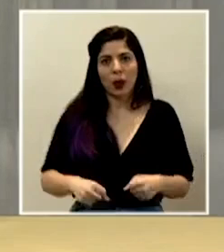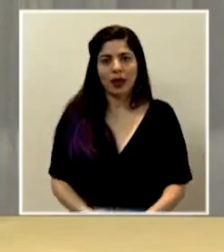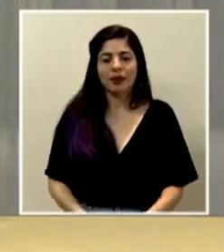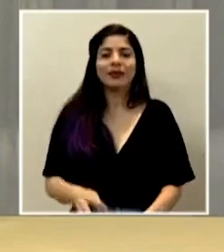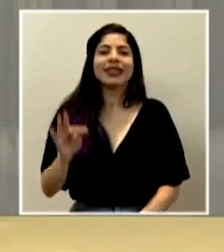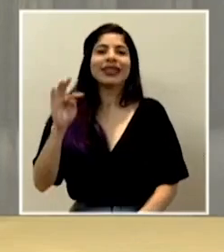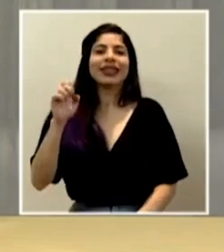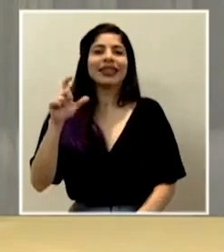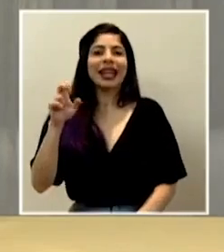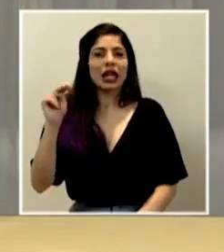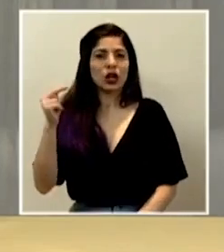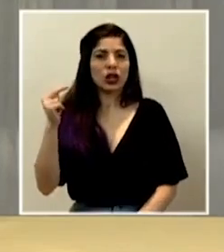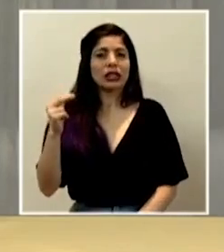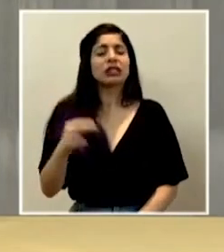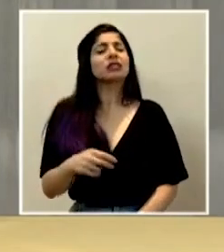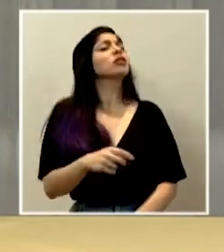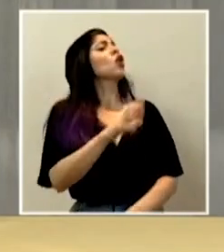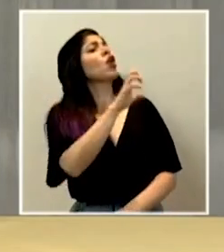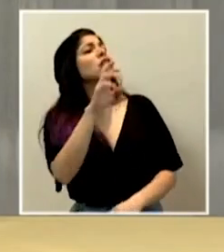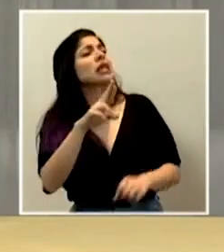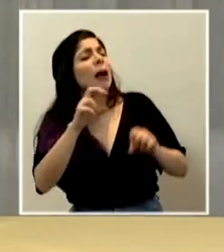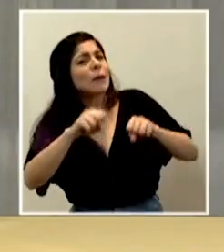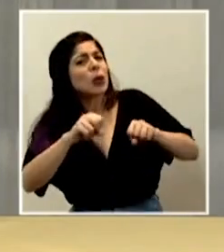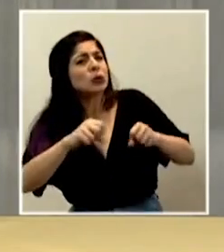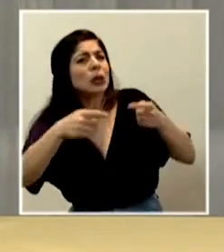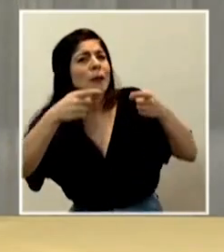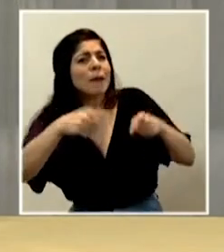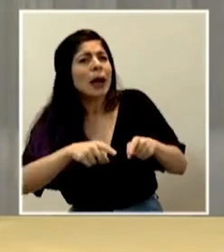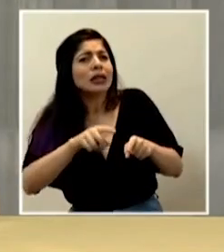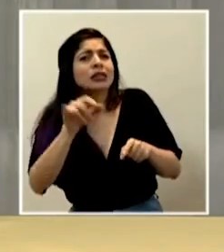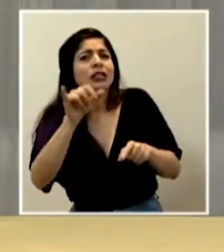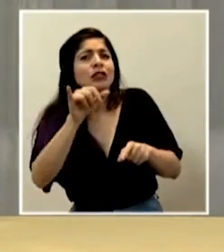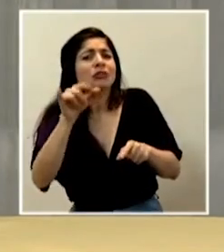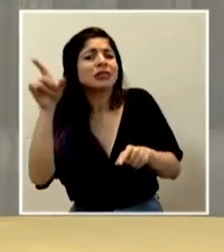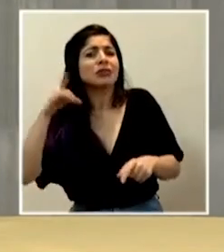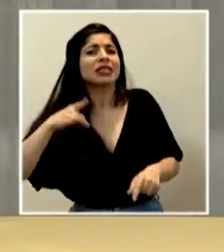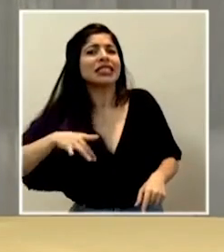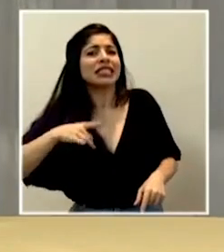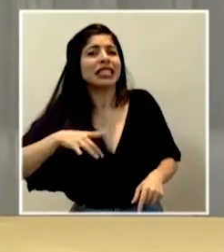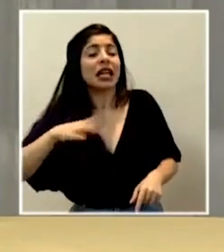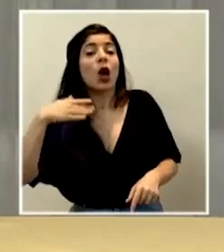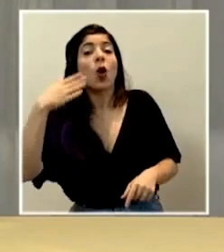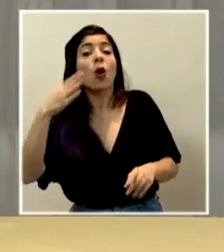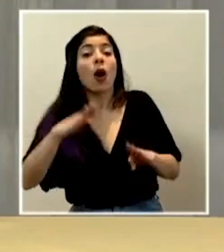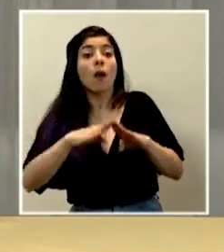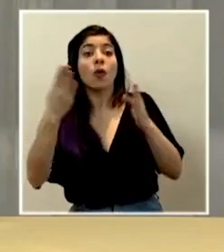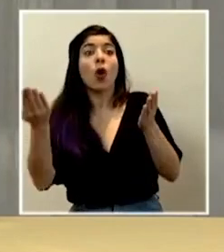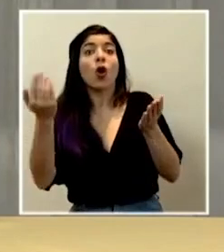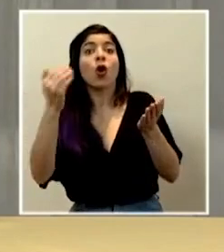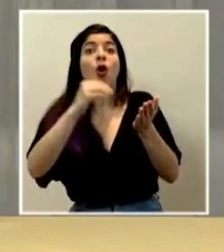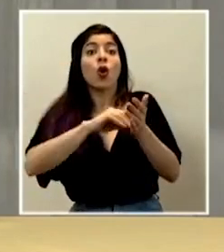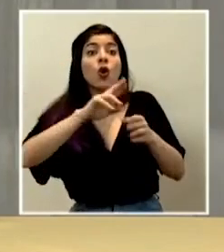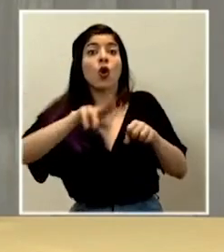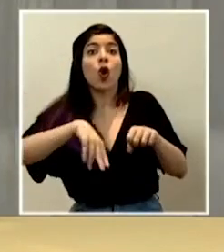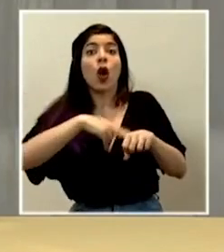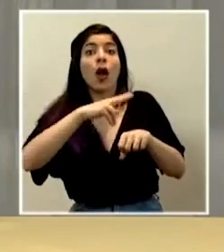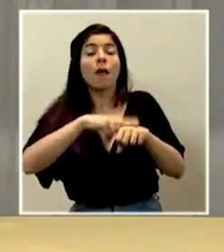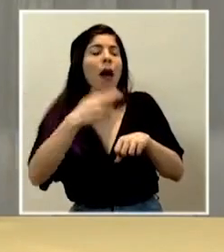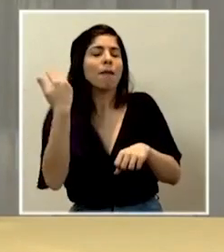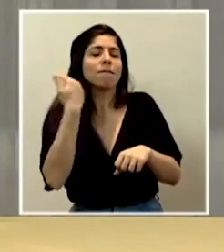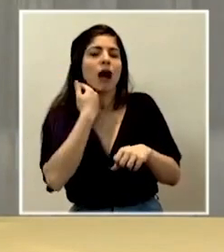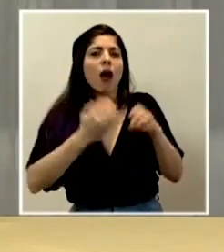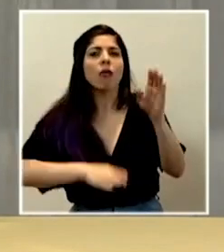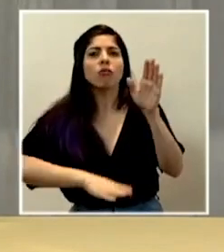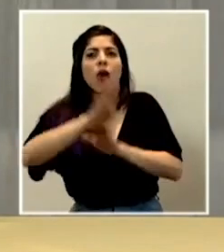Telenoticias. ¿Podría ocurrir en Costa Rica algo como lo ocurrido en Chile tras retornar en la nueva normalidad que se dispararon los